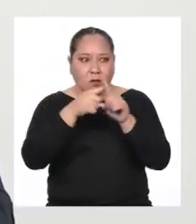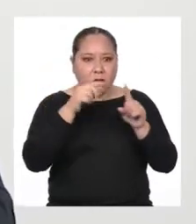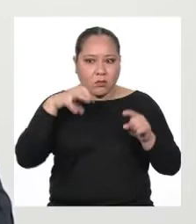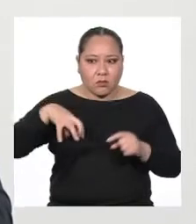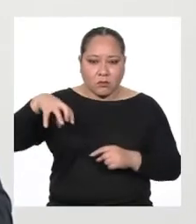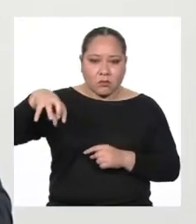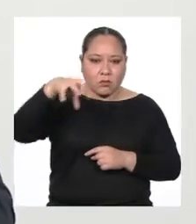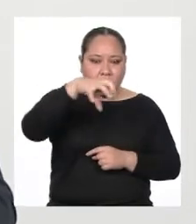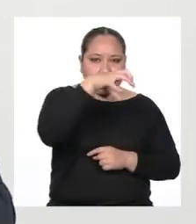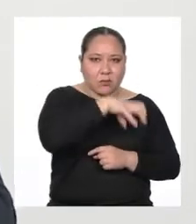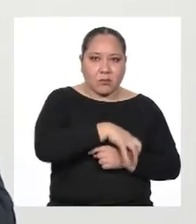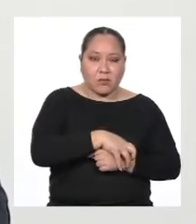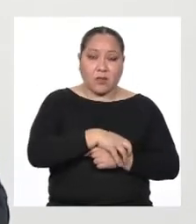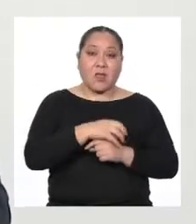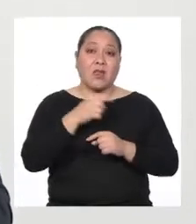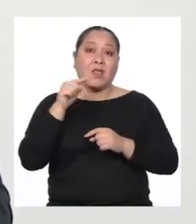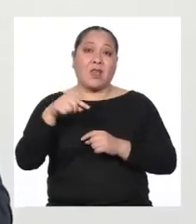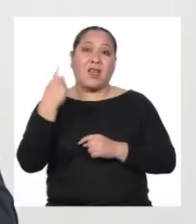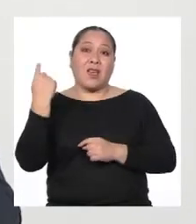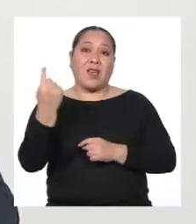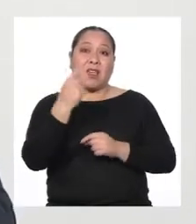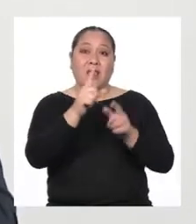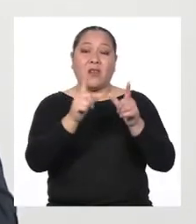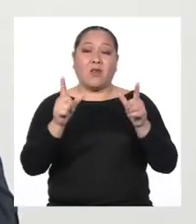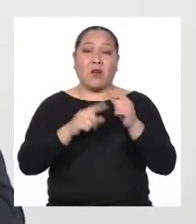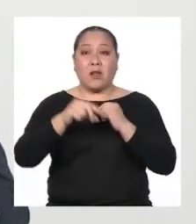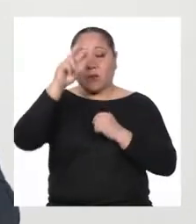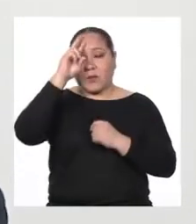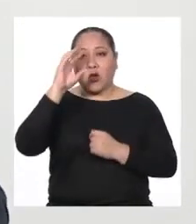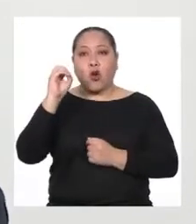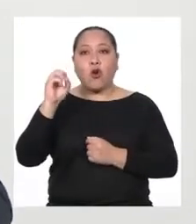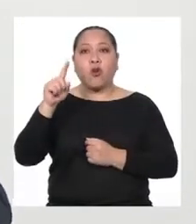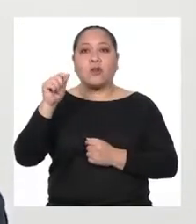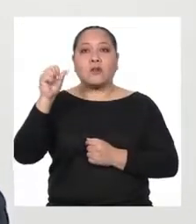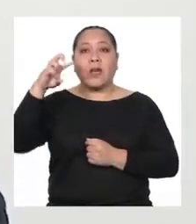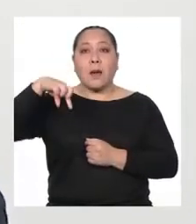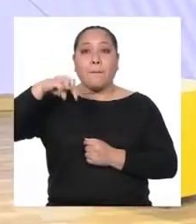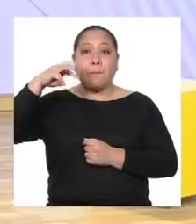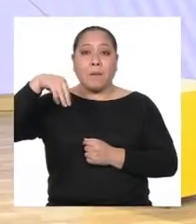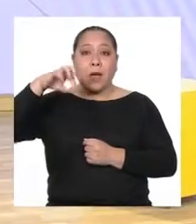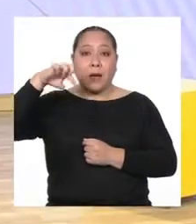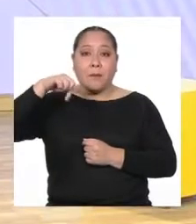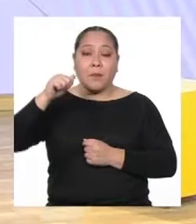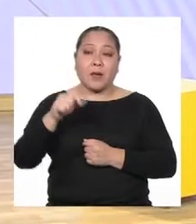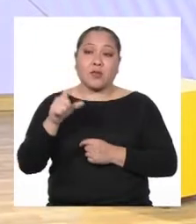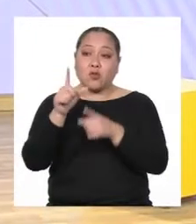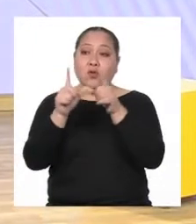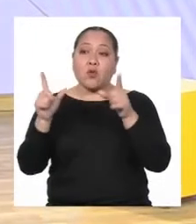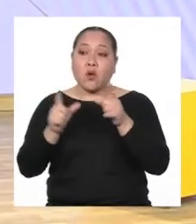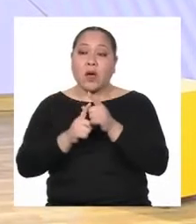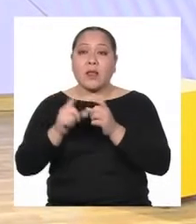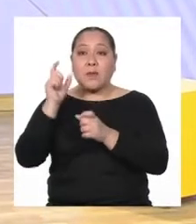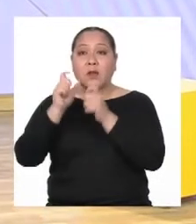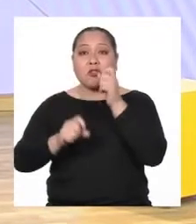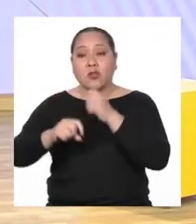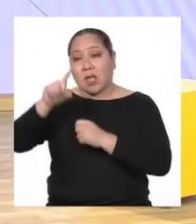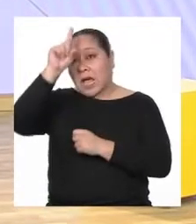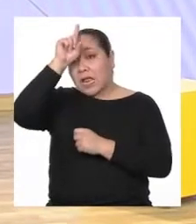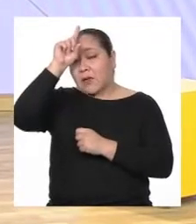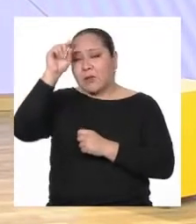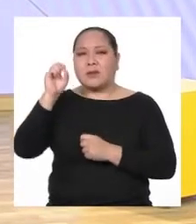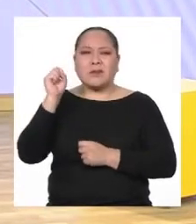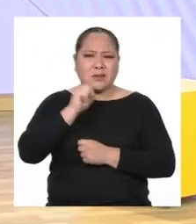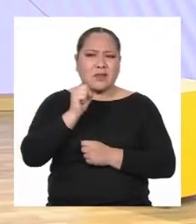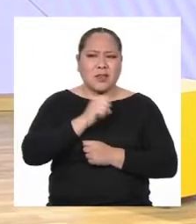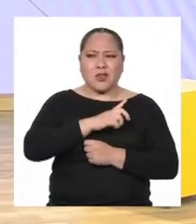visita del Perú ¿Tú sabes que Oxapampa es una colonia de ascendencia alemana? Claro, una vez me fui de viaje